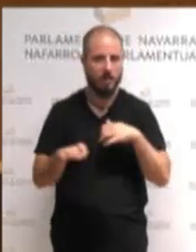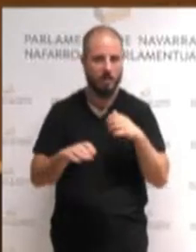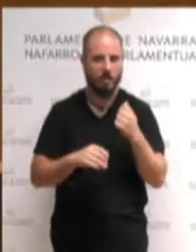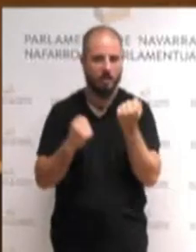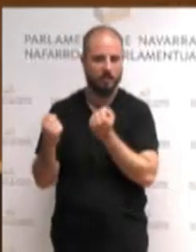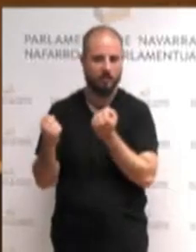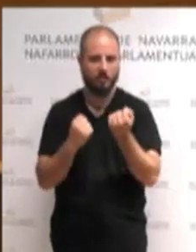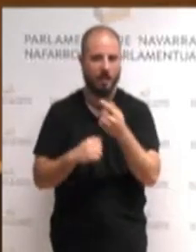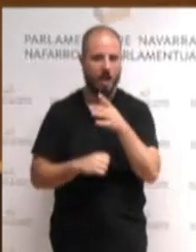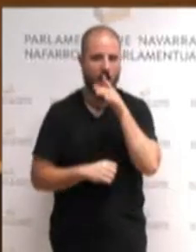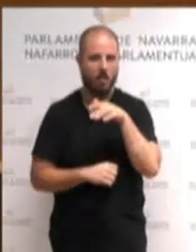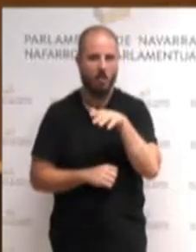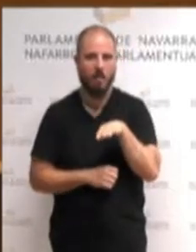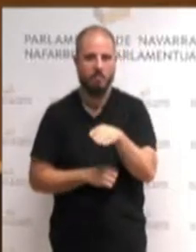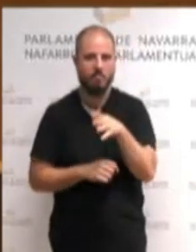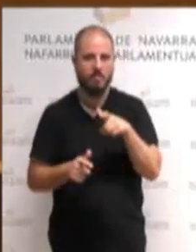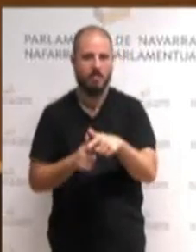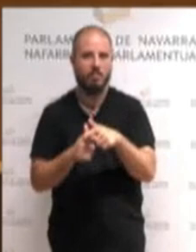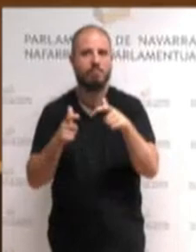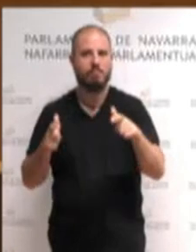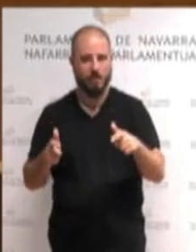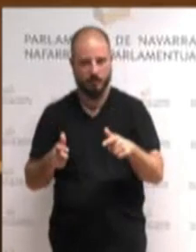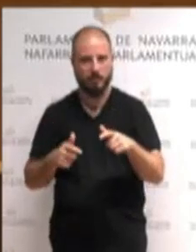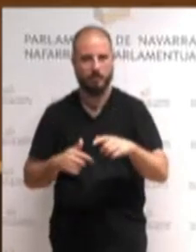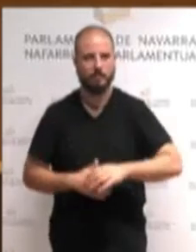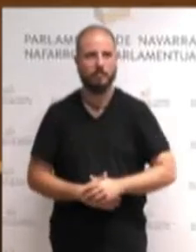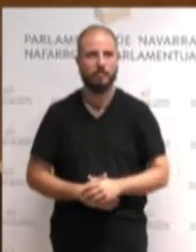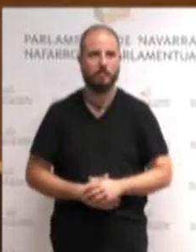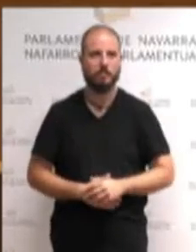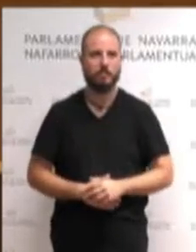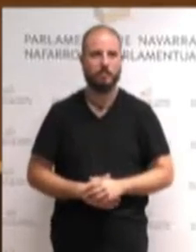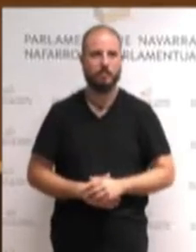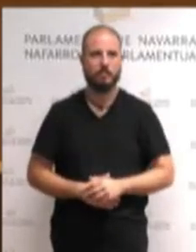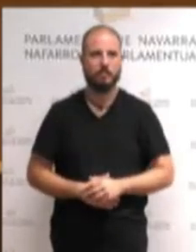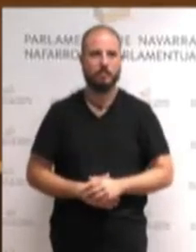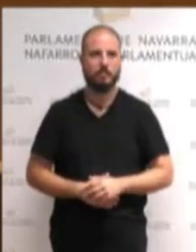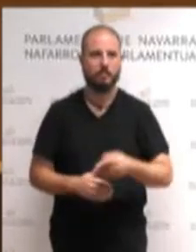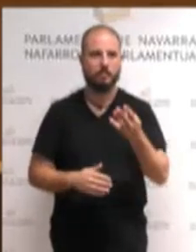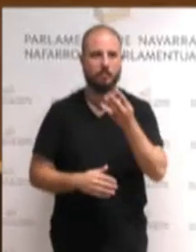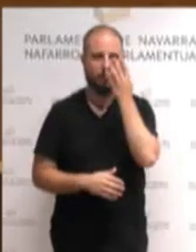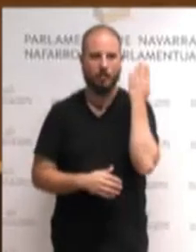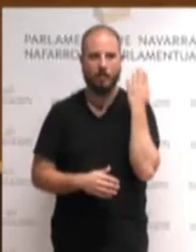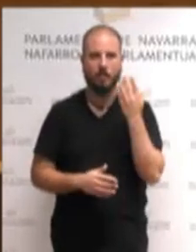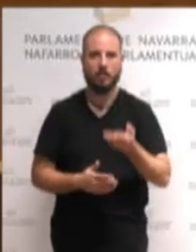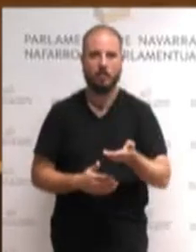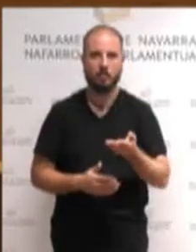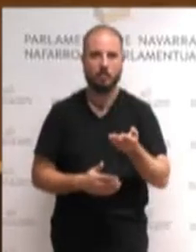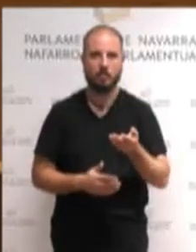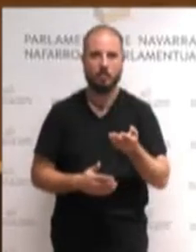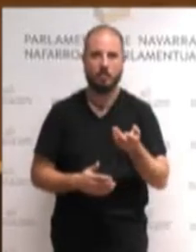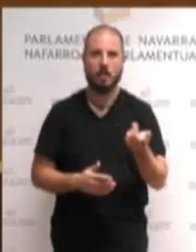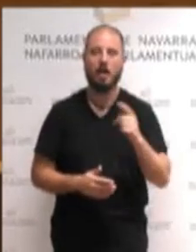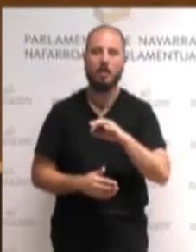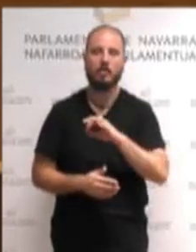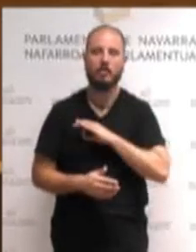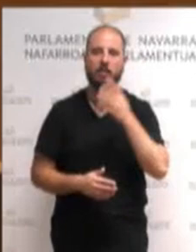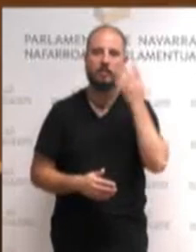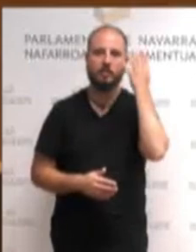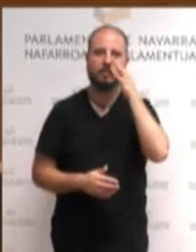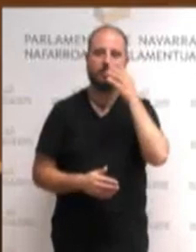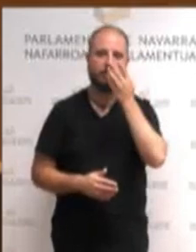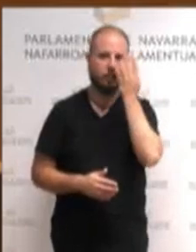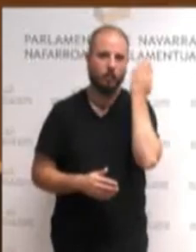Orain dela lagurte, txibite Andrea, esan genizun ez zegoelana